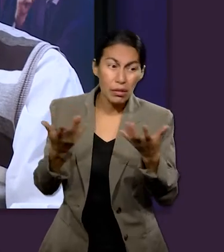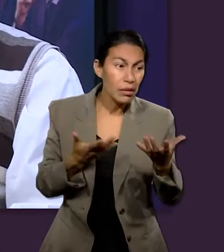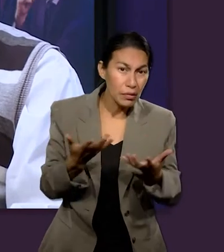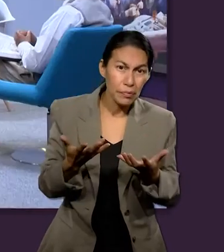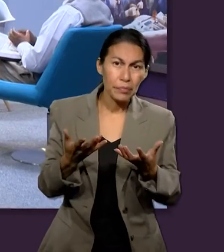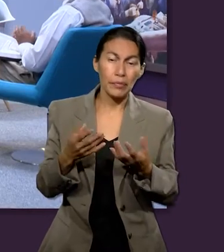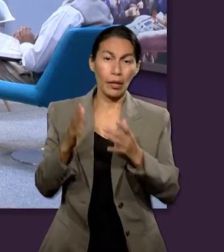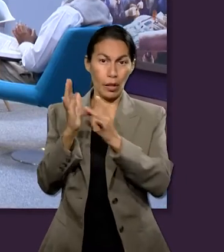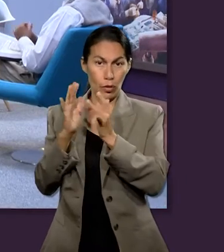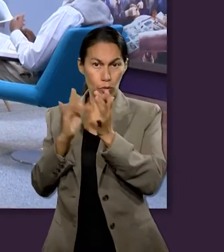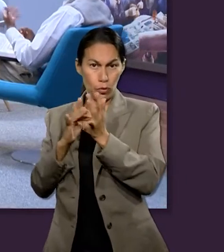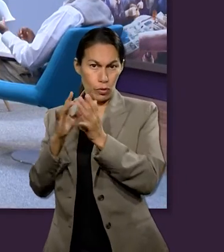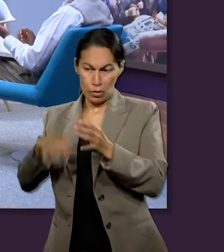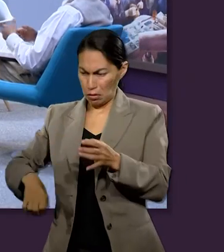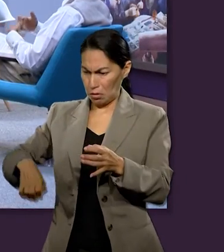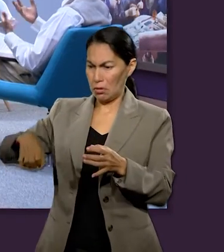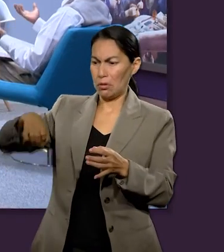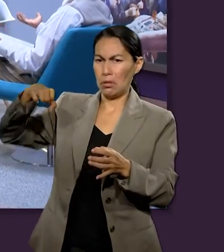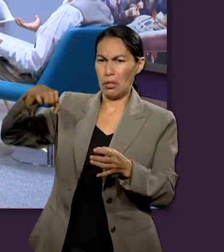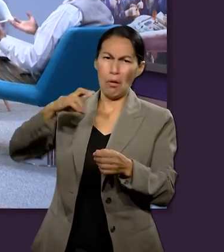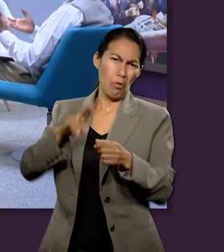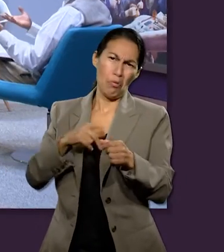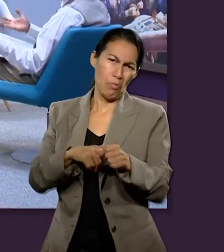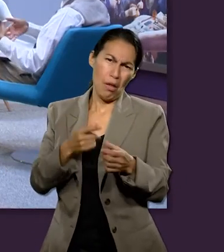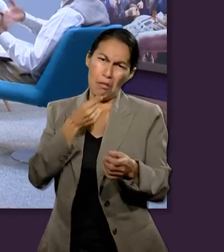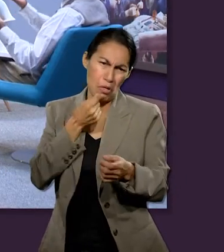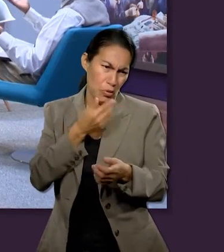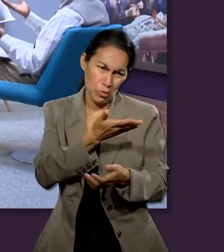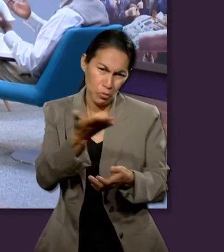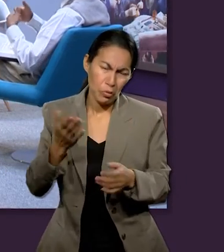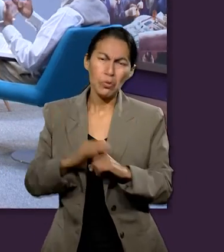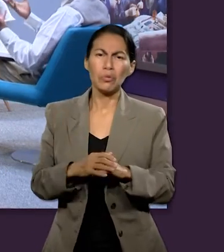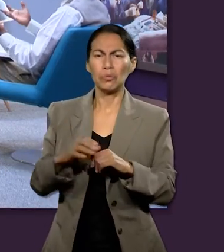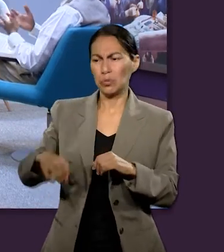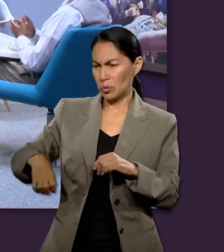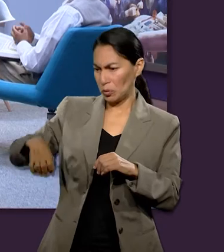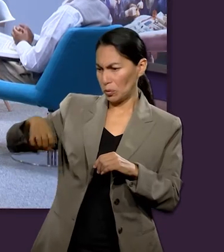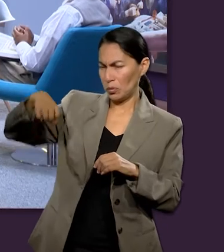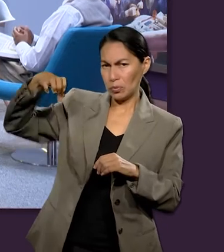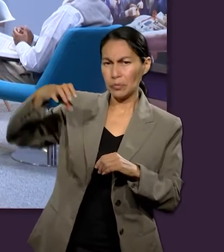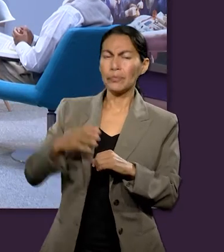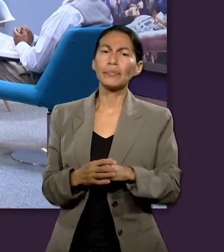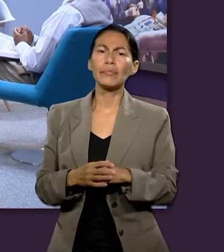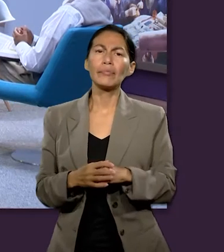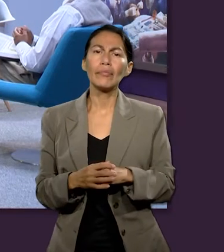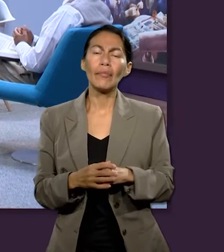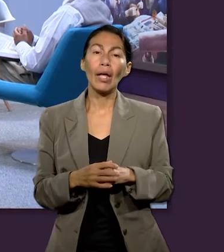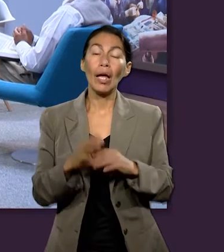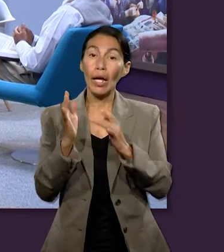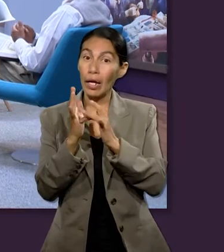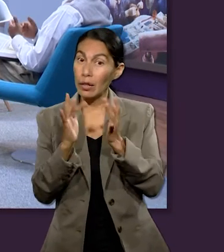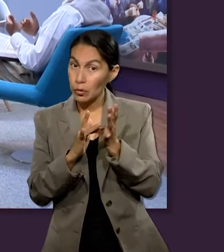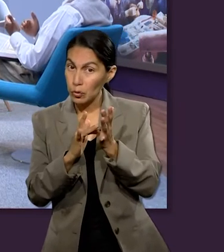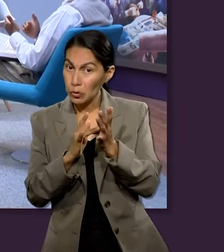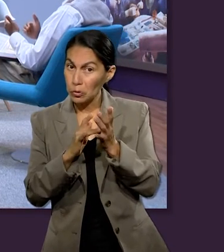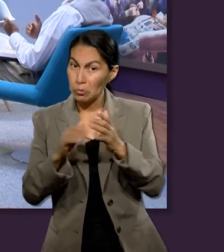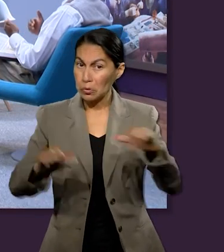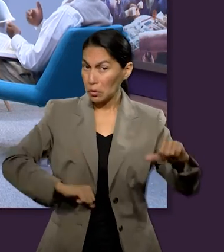conocimiento. Jesús crecía en estatura, como es normal que los niños pues crezcan, se desarrollen. Eso quiere decir que Jesús